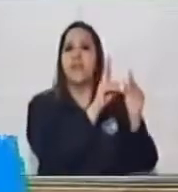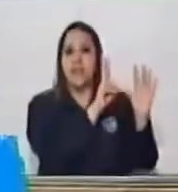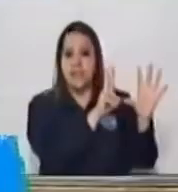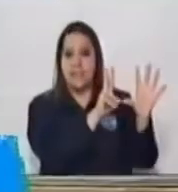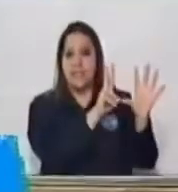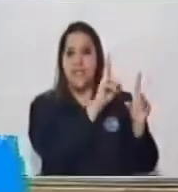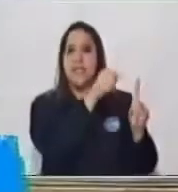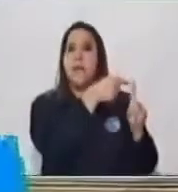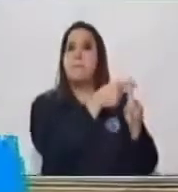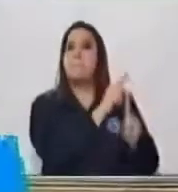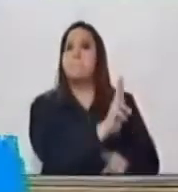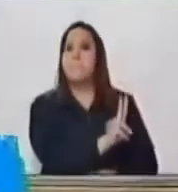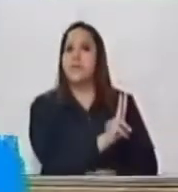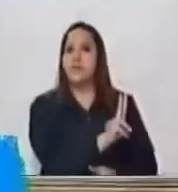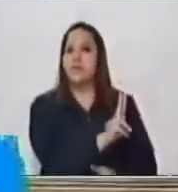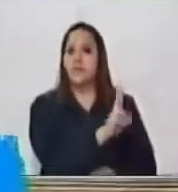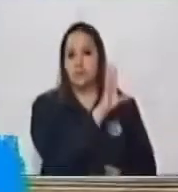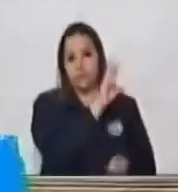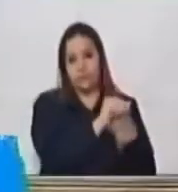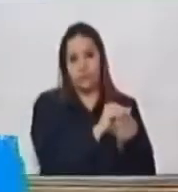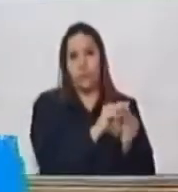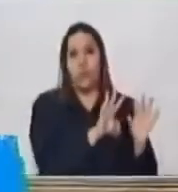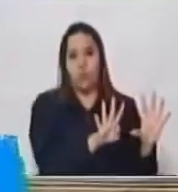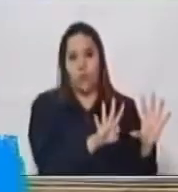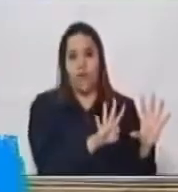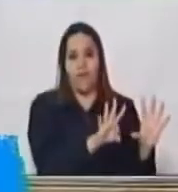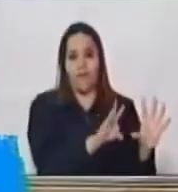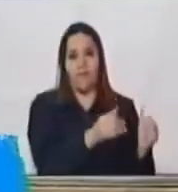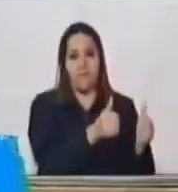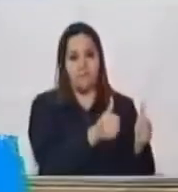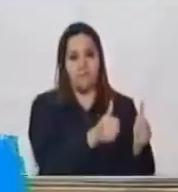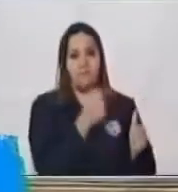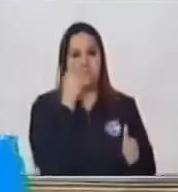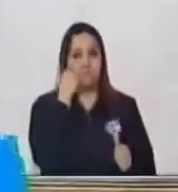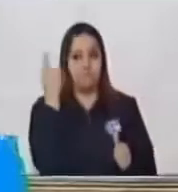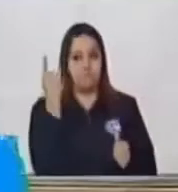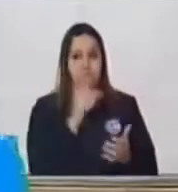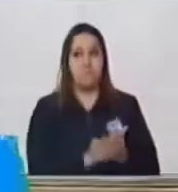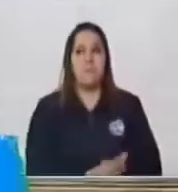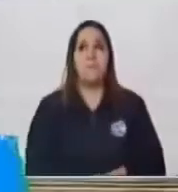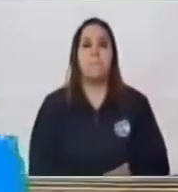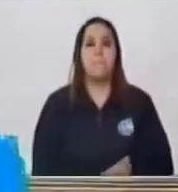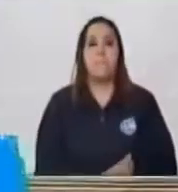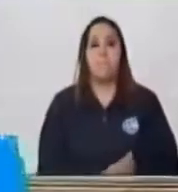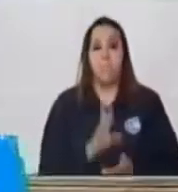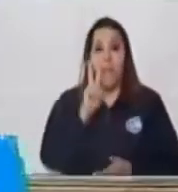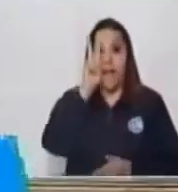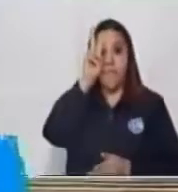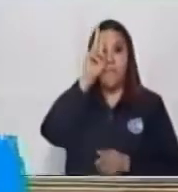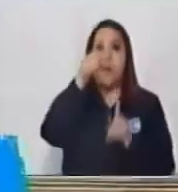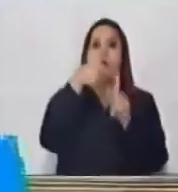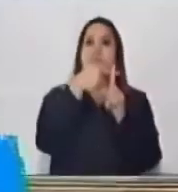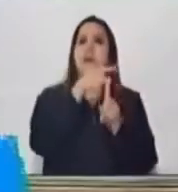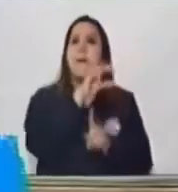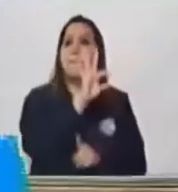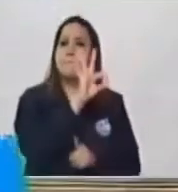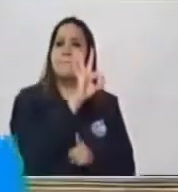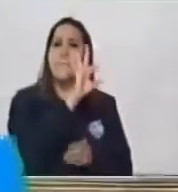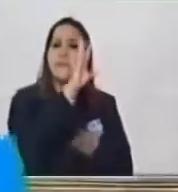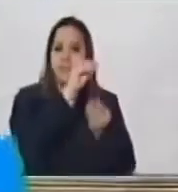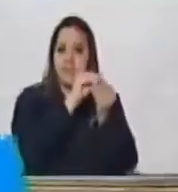7 más 2 9 Muy bien 2 más 3 ¿Cuánto es?